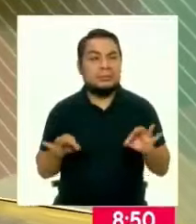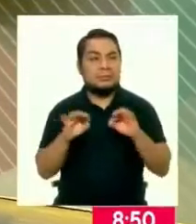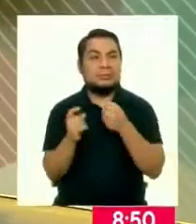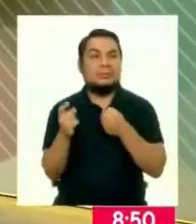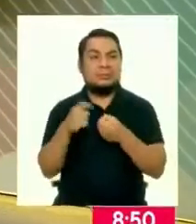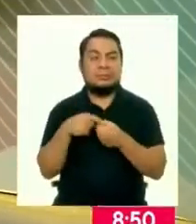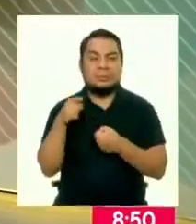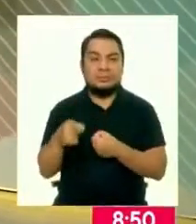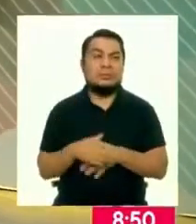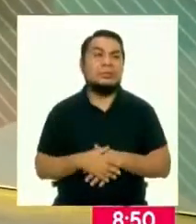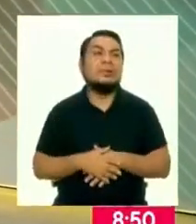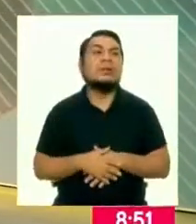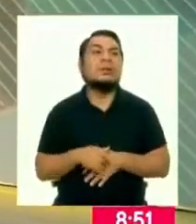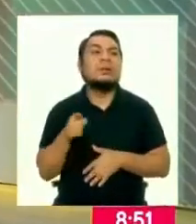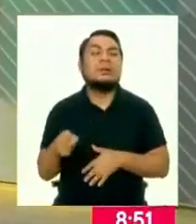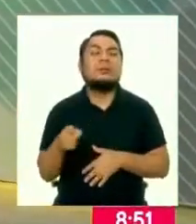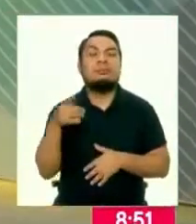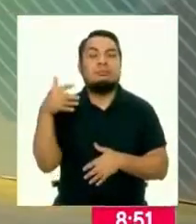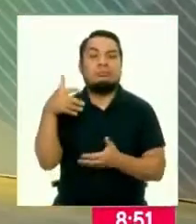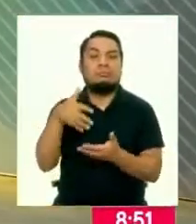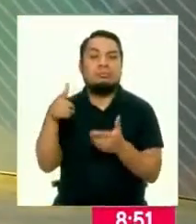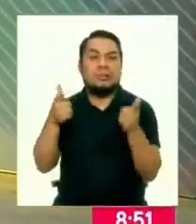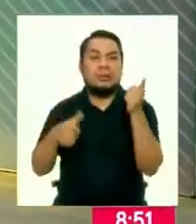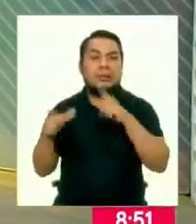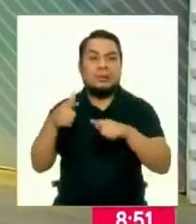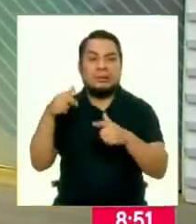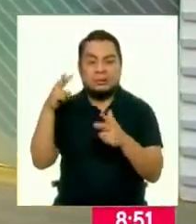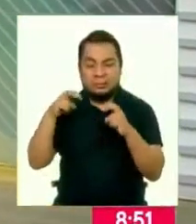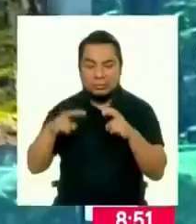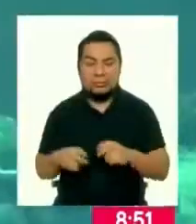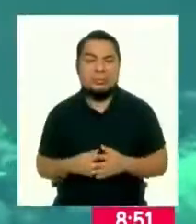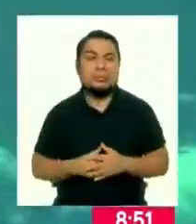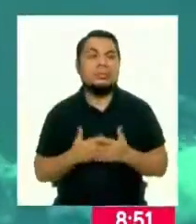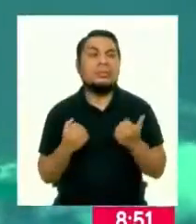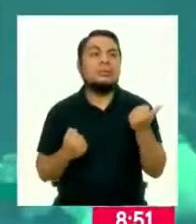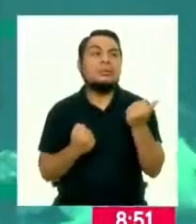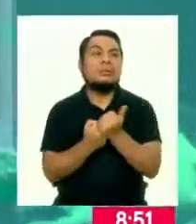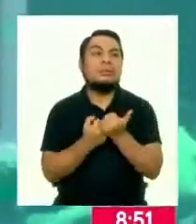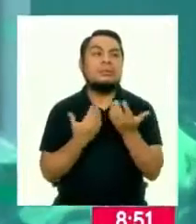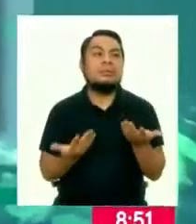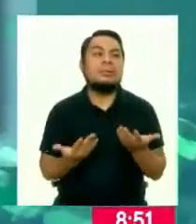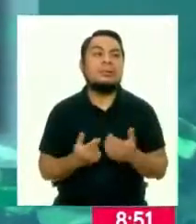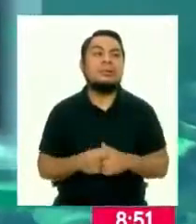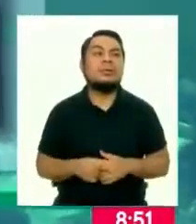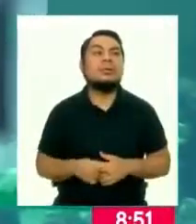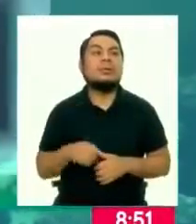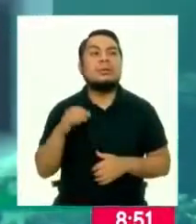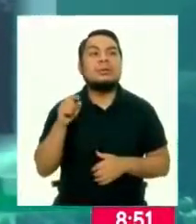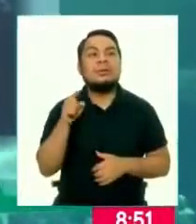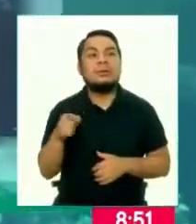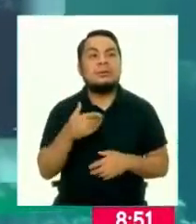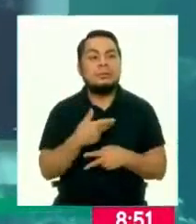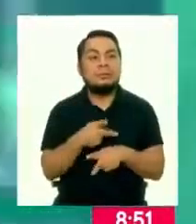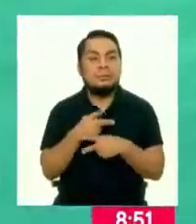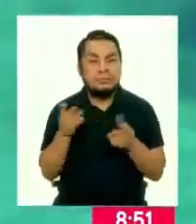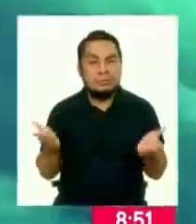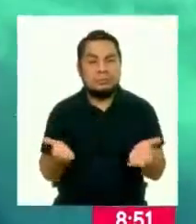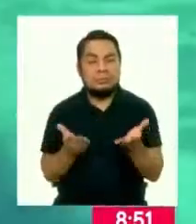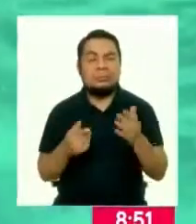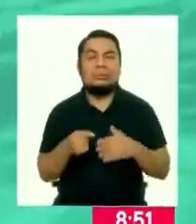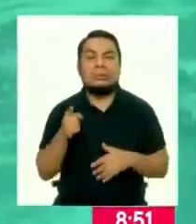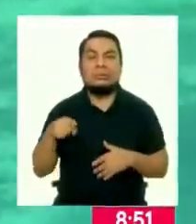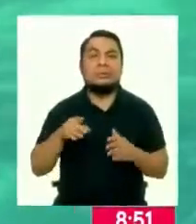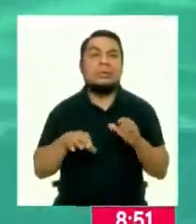participación de la academia, de los laboratorios, de la investigación, con apoyo de entidades que promueven, en este caso,